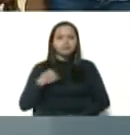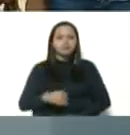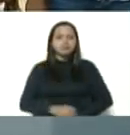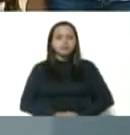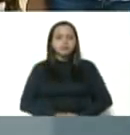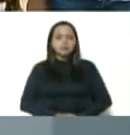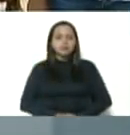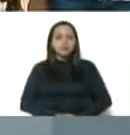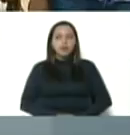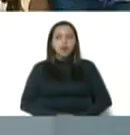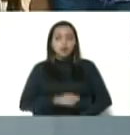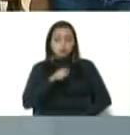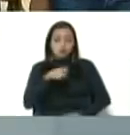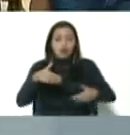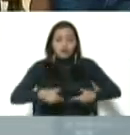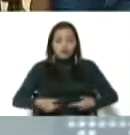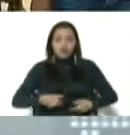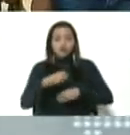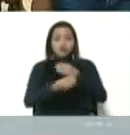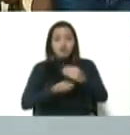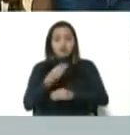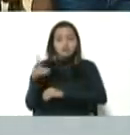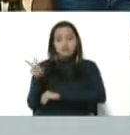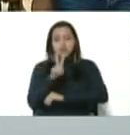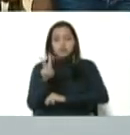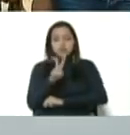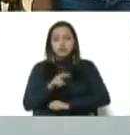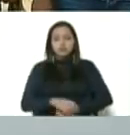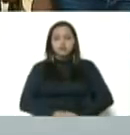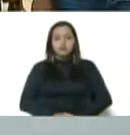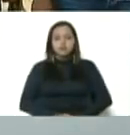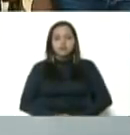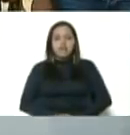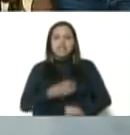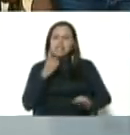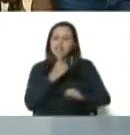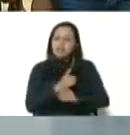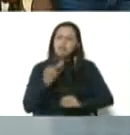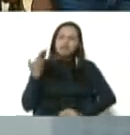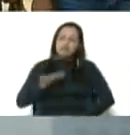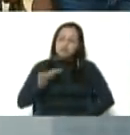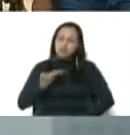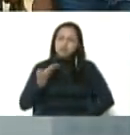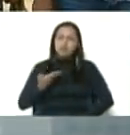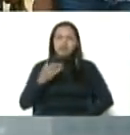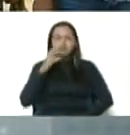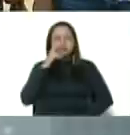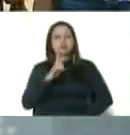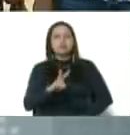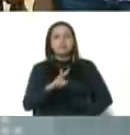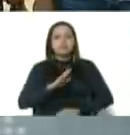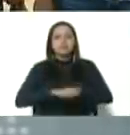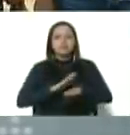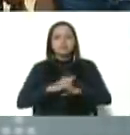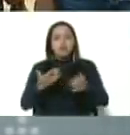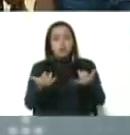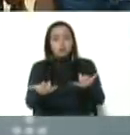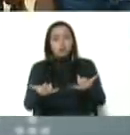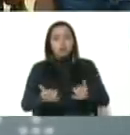el esfuerzo que se hace en Venezuela. Y debemos valorarlo, porque esta es una situación,